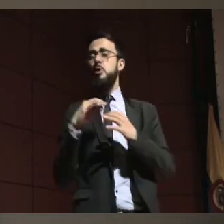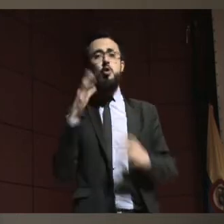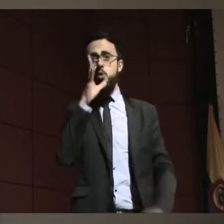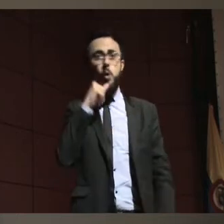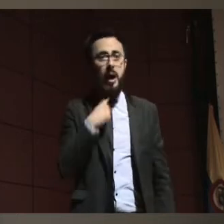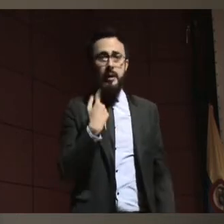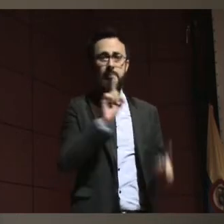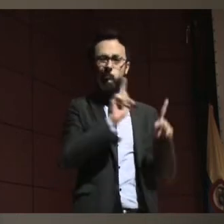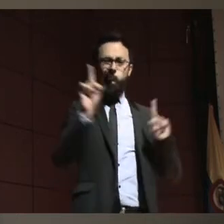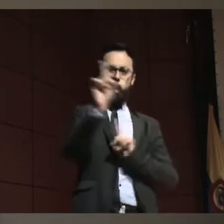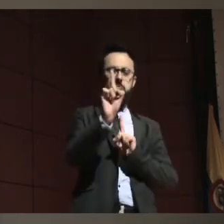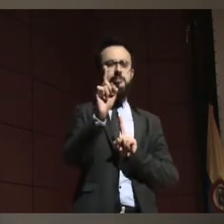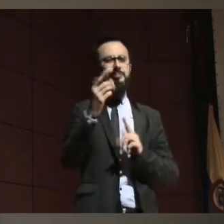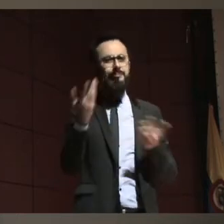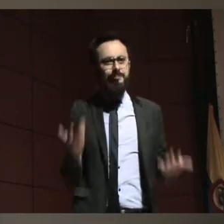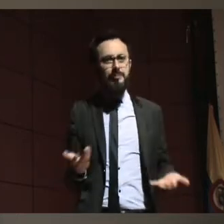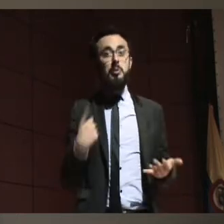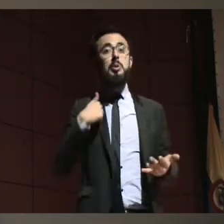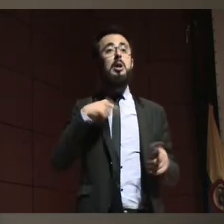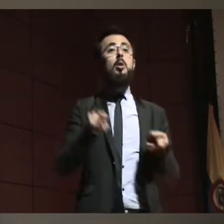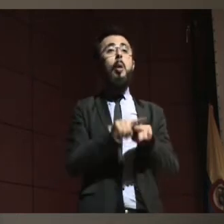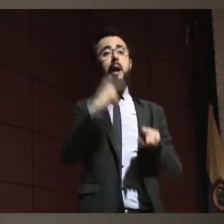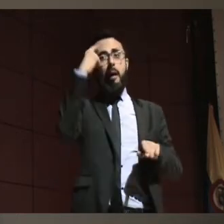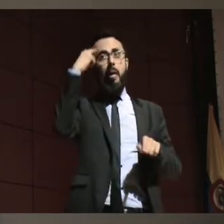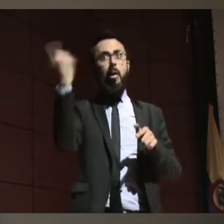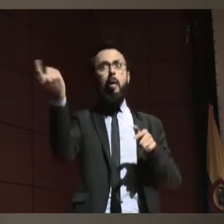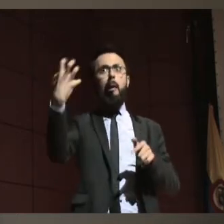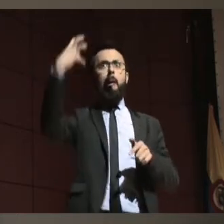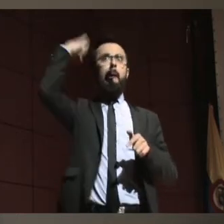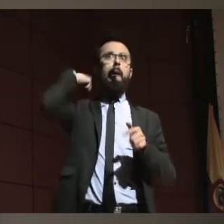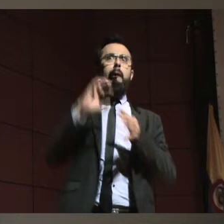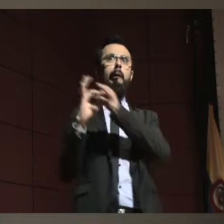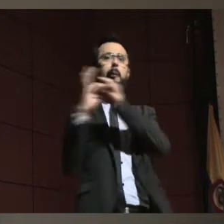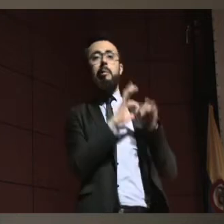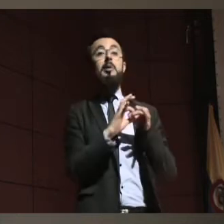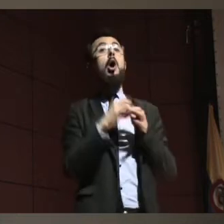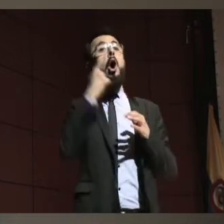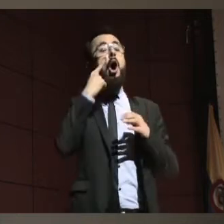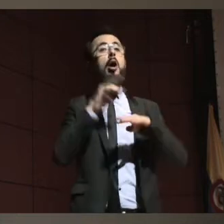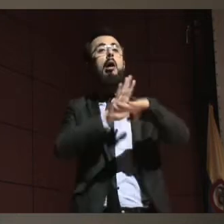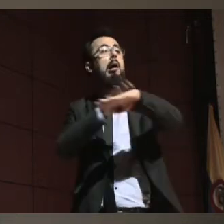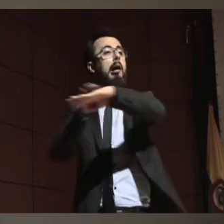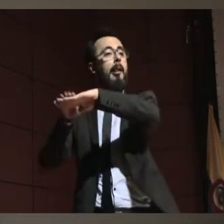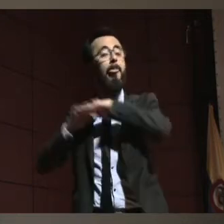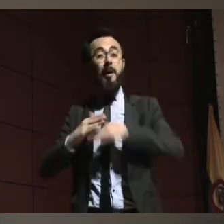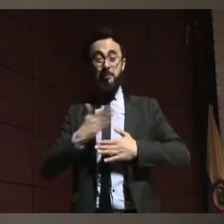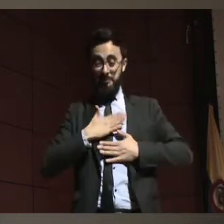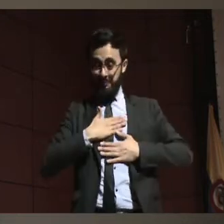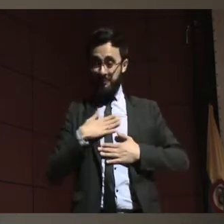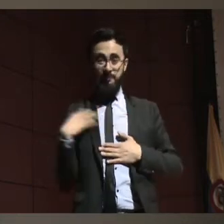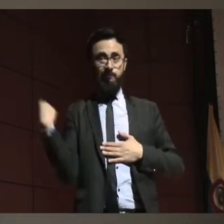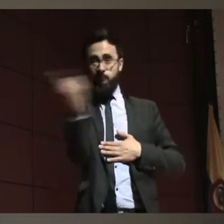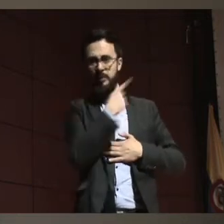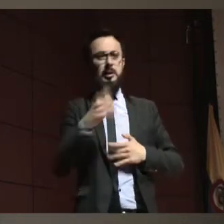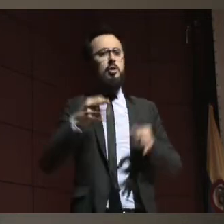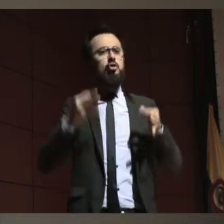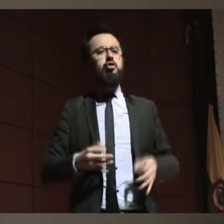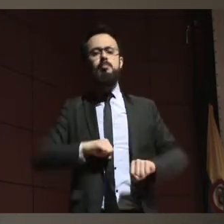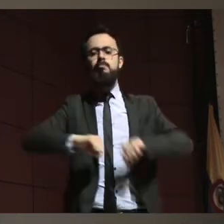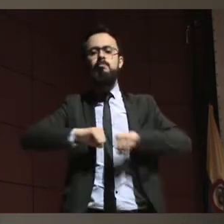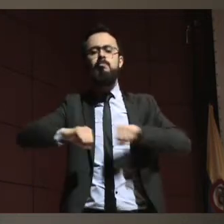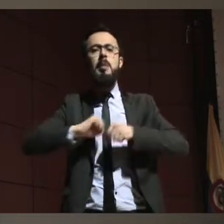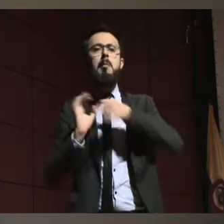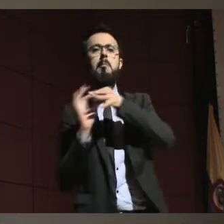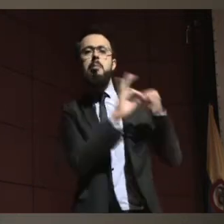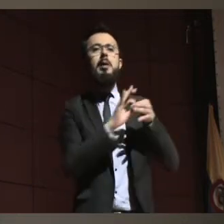pensamiento en que nosotros estamos en el marco de los derechos humanos, estamos hablando de los derechos